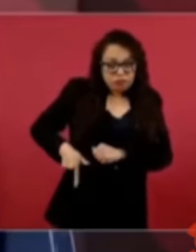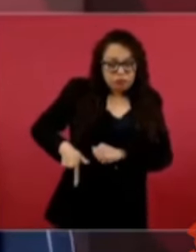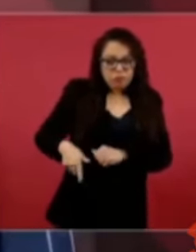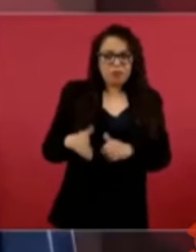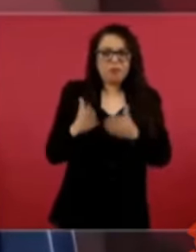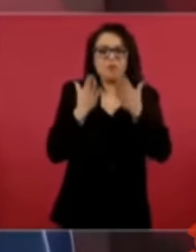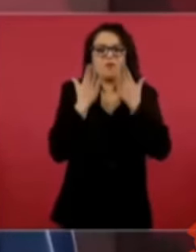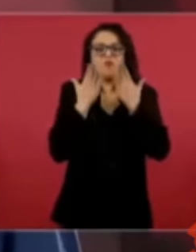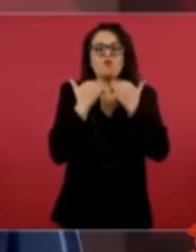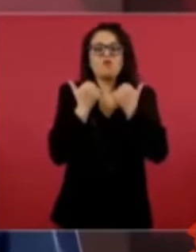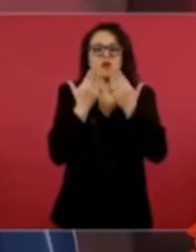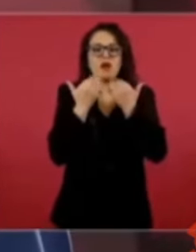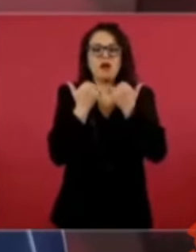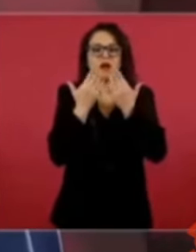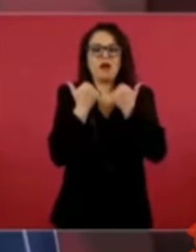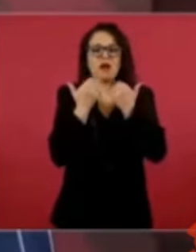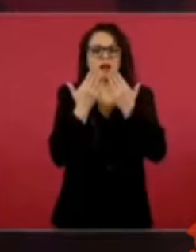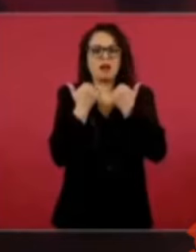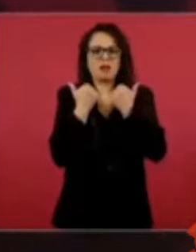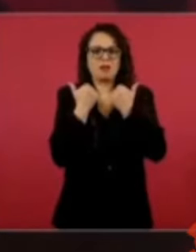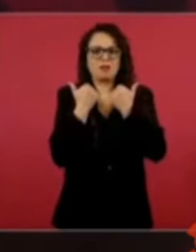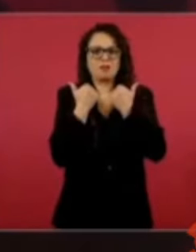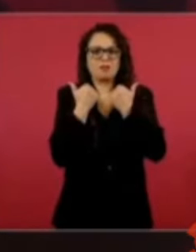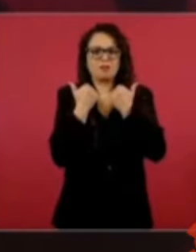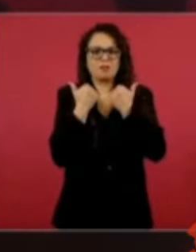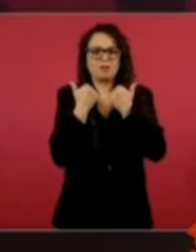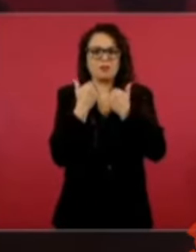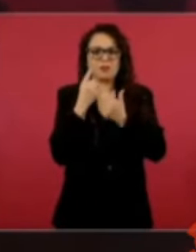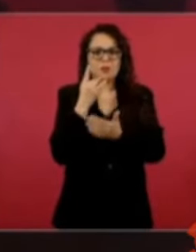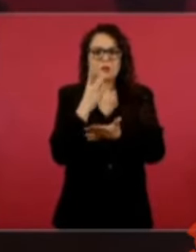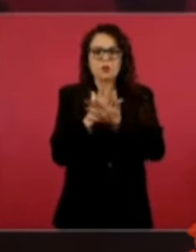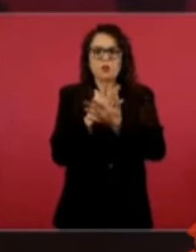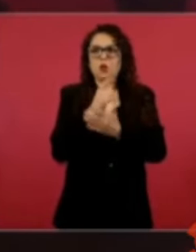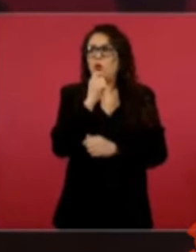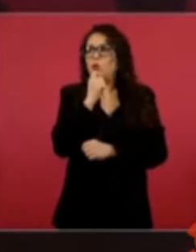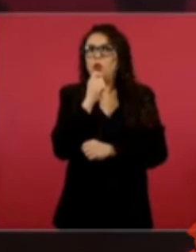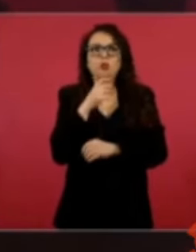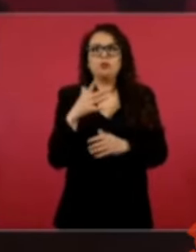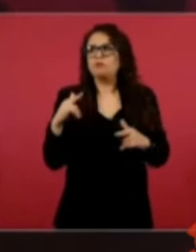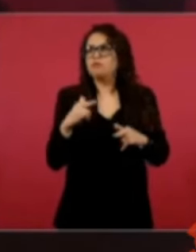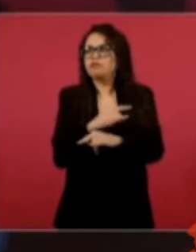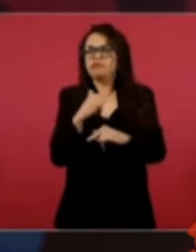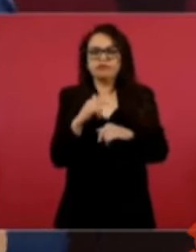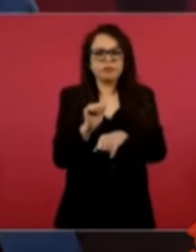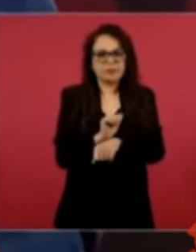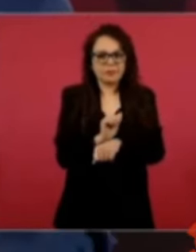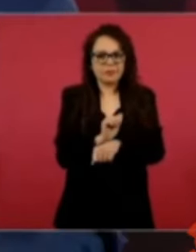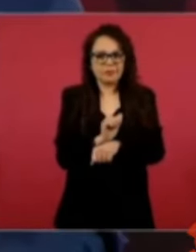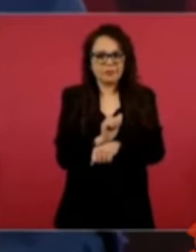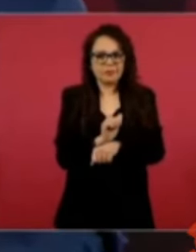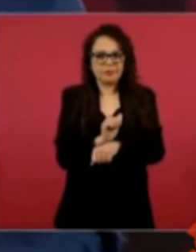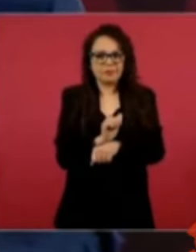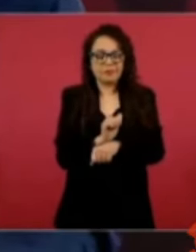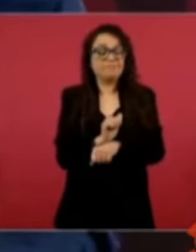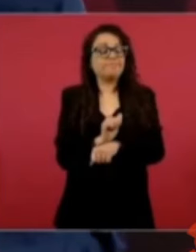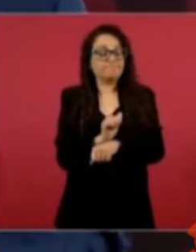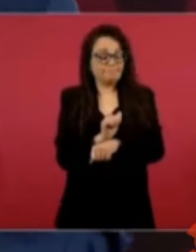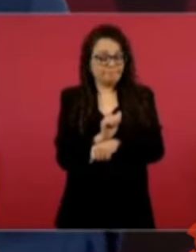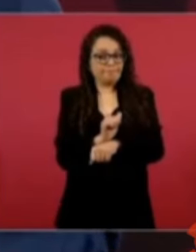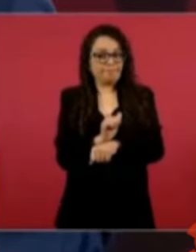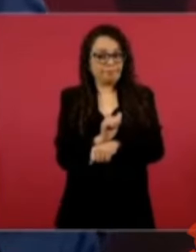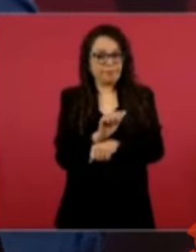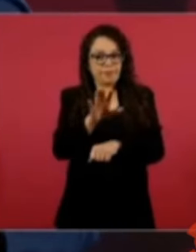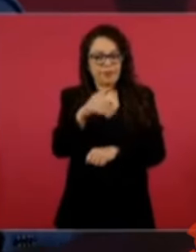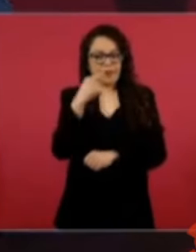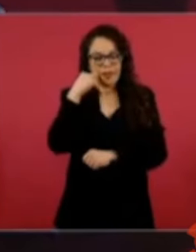Y uno de los informes, como hipótesis, maneja que es a partir de